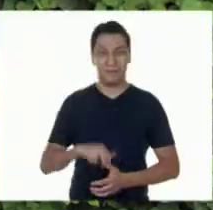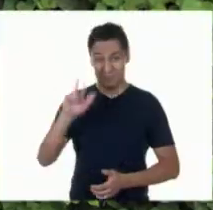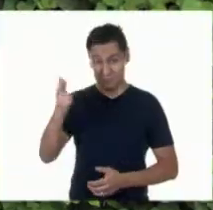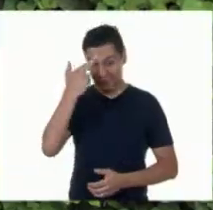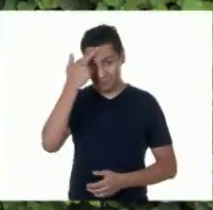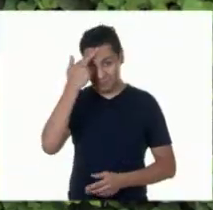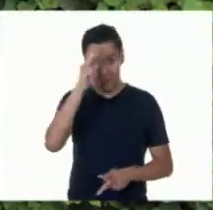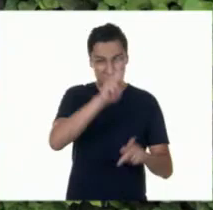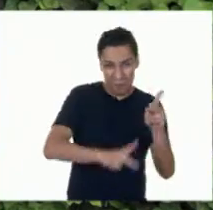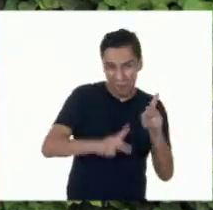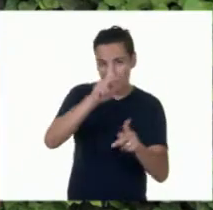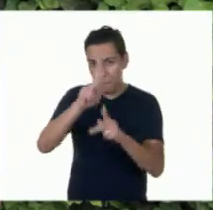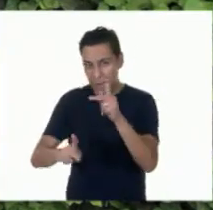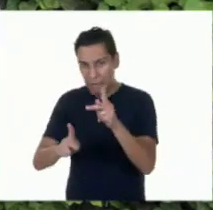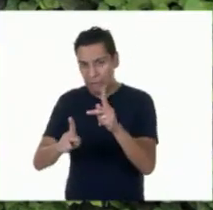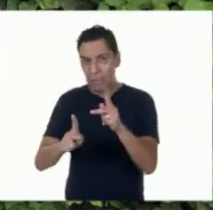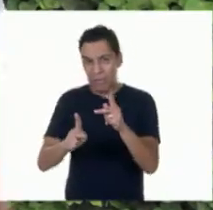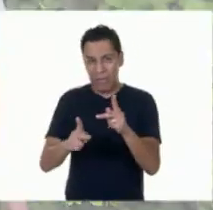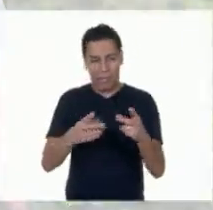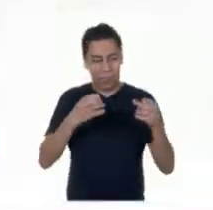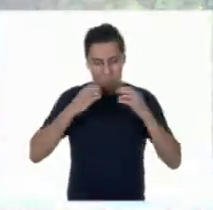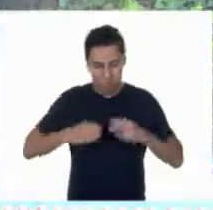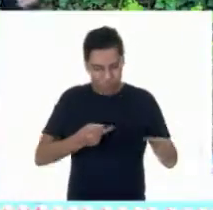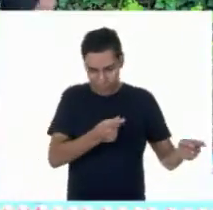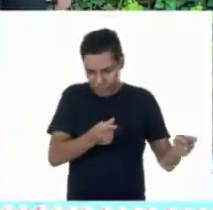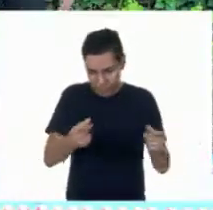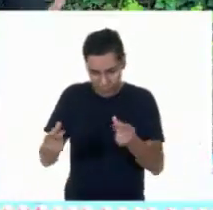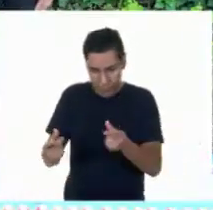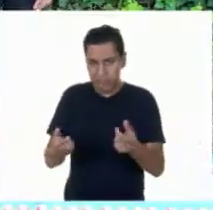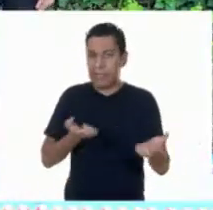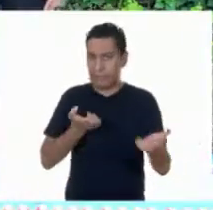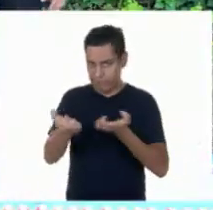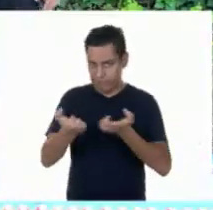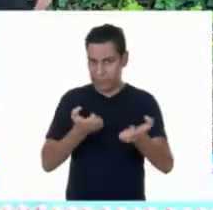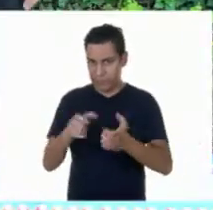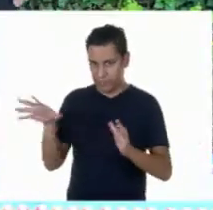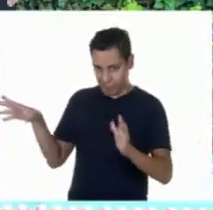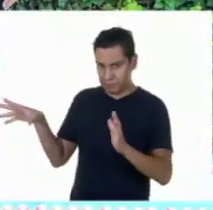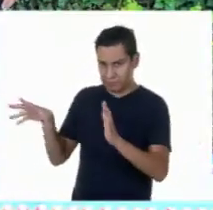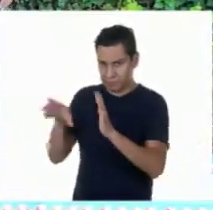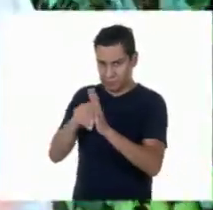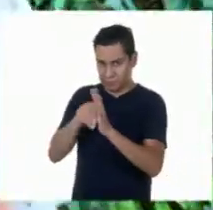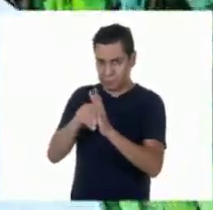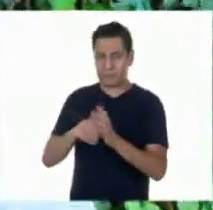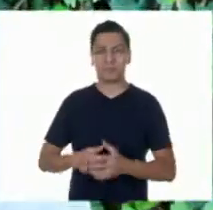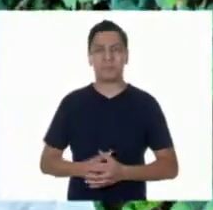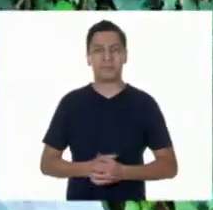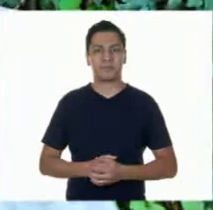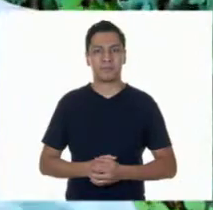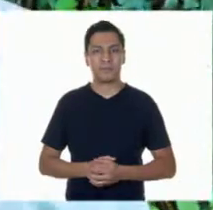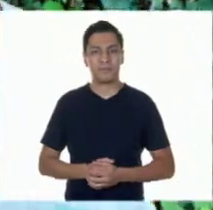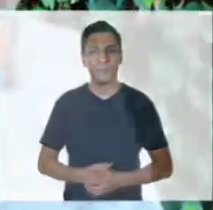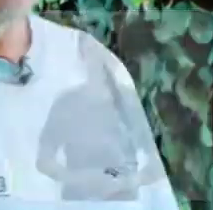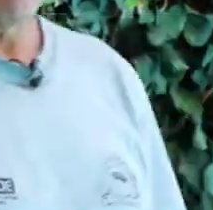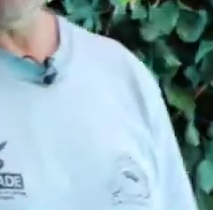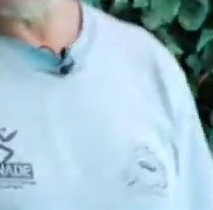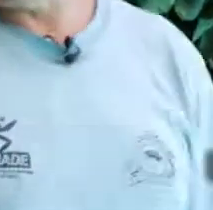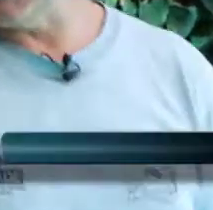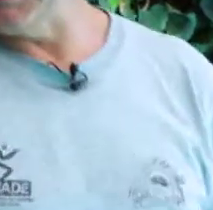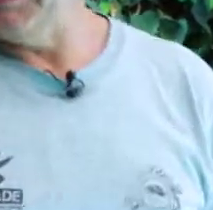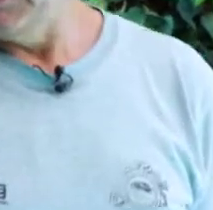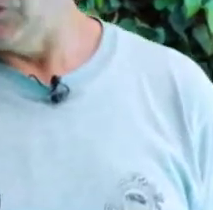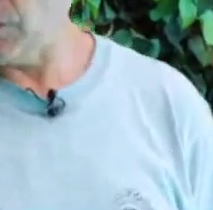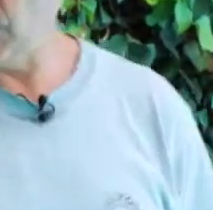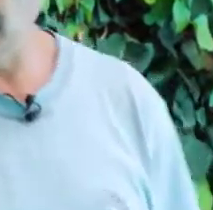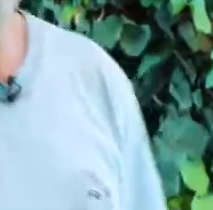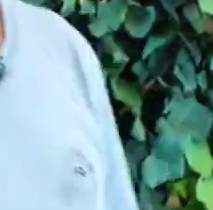Recuerda, entre clase y clase, activa tu cuerpo. En esta ocasión vamos a trabajar la parte del abdomen, el estómago. ¿Qué vamos